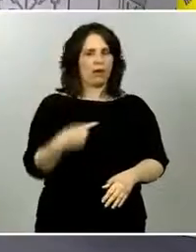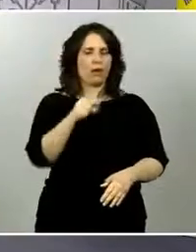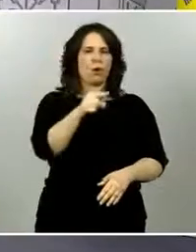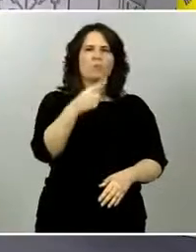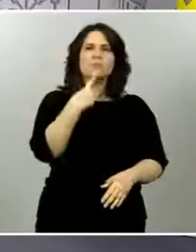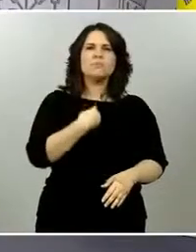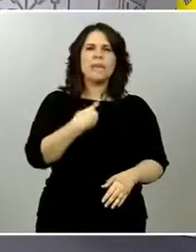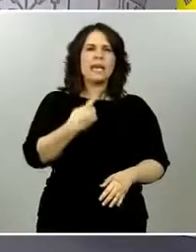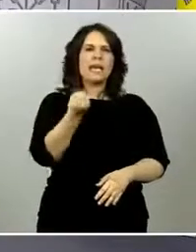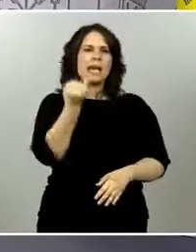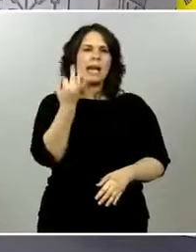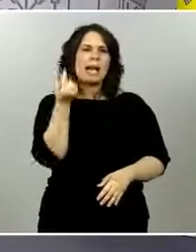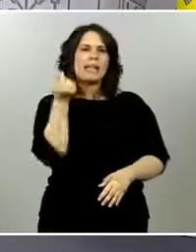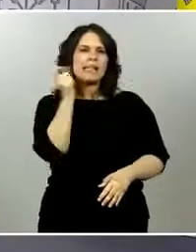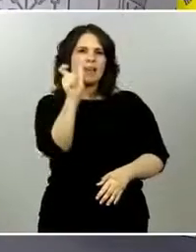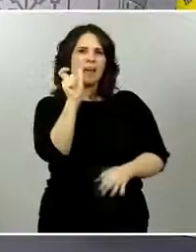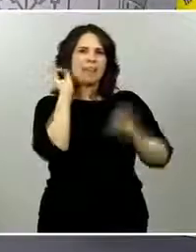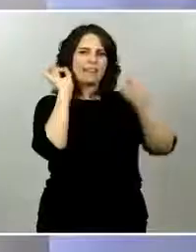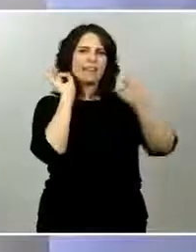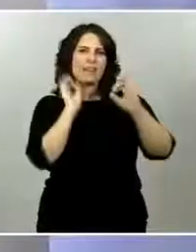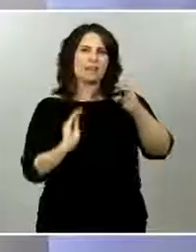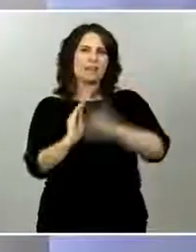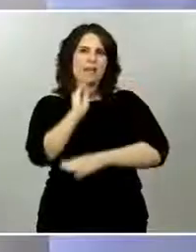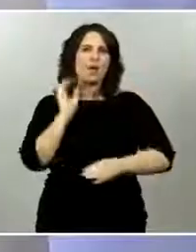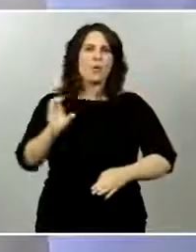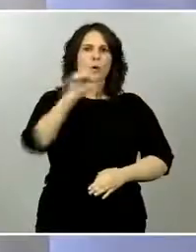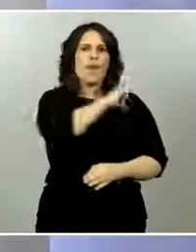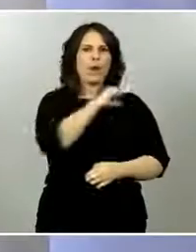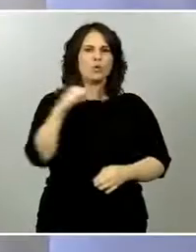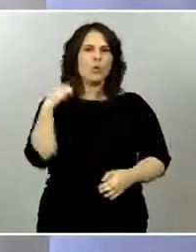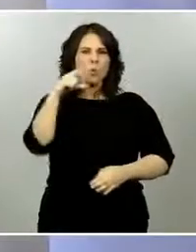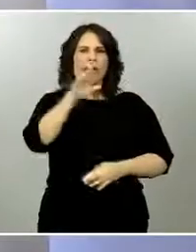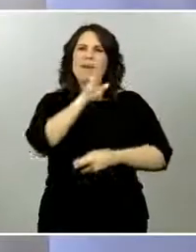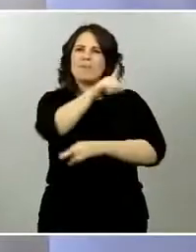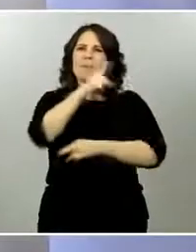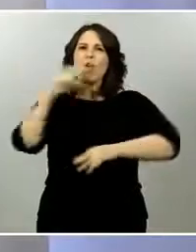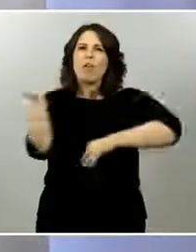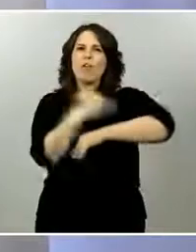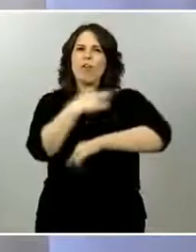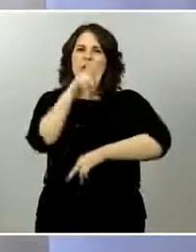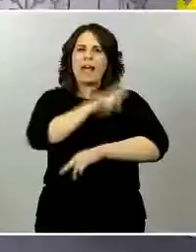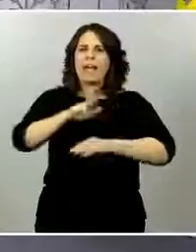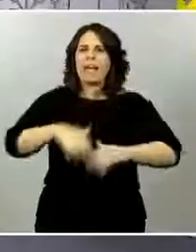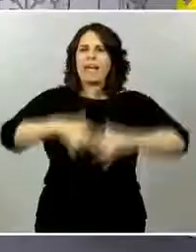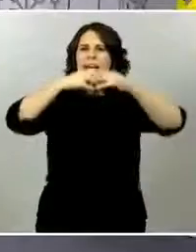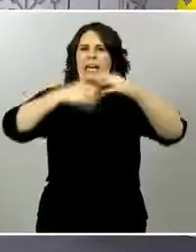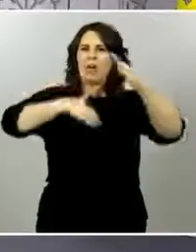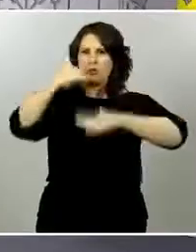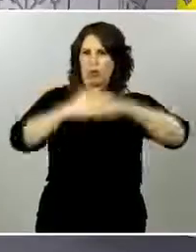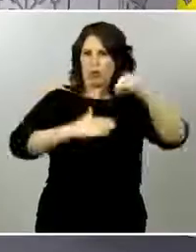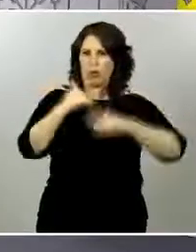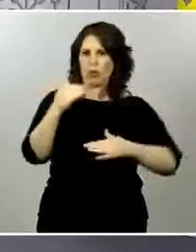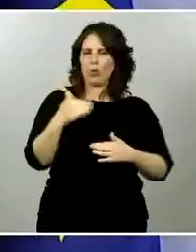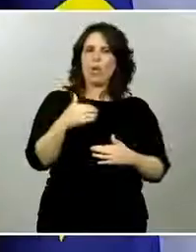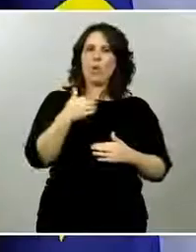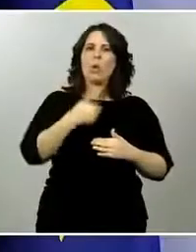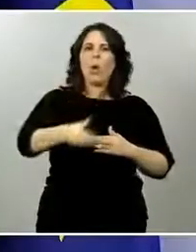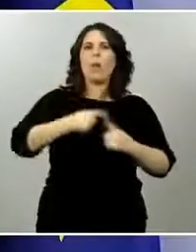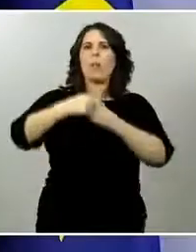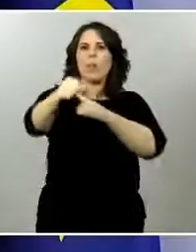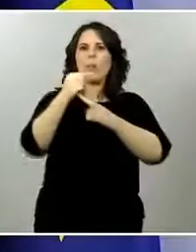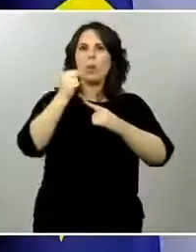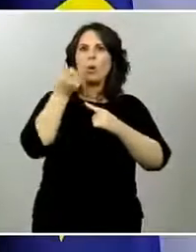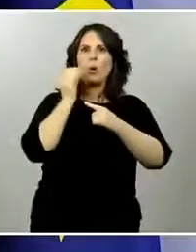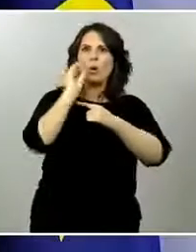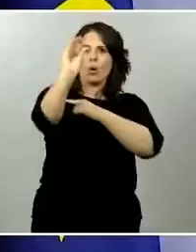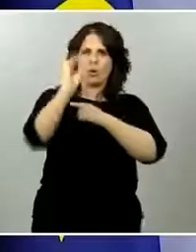¿Va a haber que esperar 15 días o se va a poder hacer antes? Y una pregunta para la ministra Montero. ¿Nos puede detallar concretamente qué cantidad va a percibir